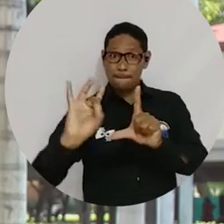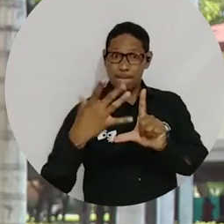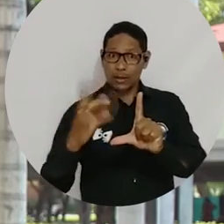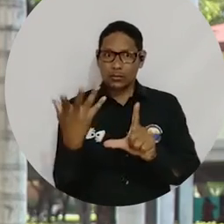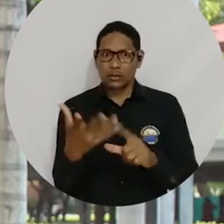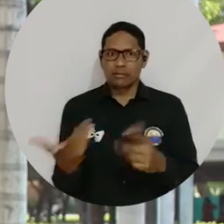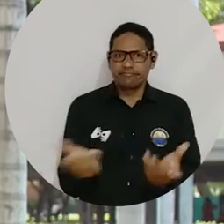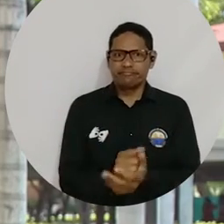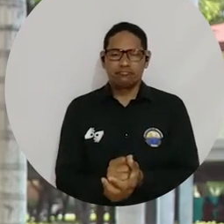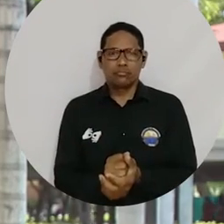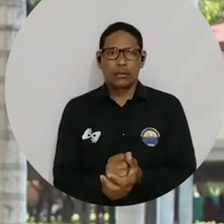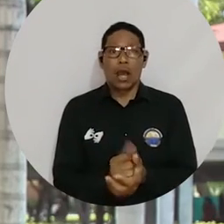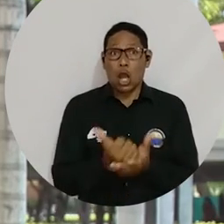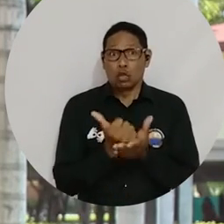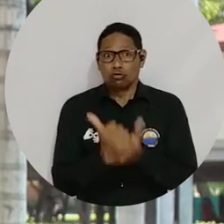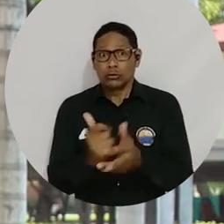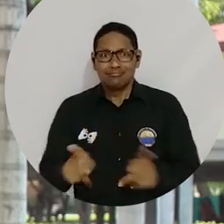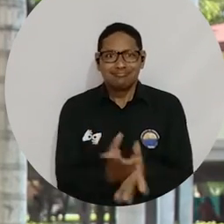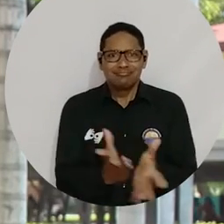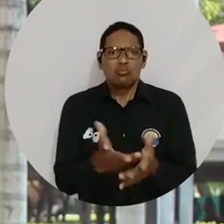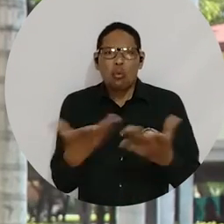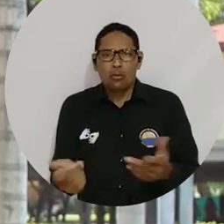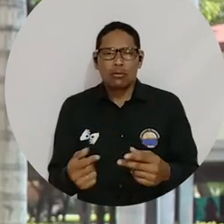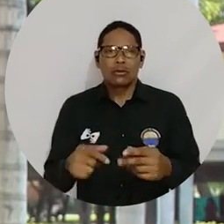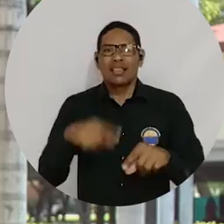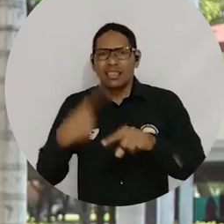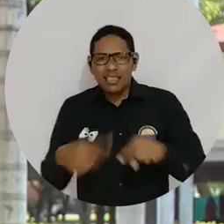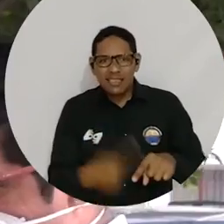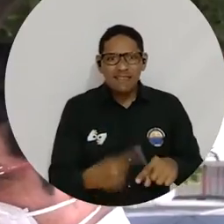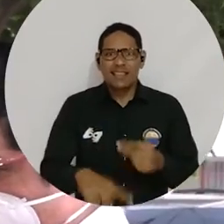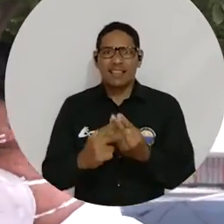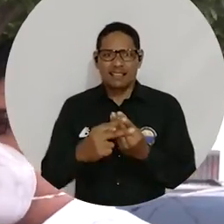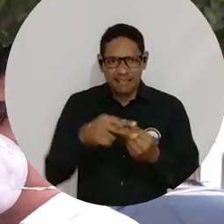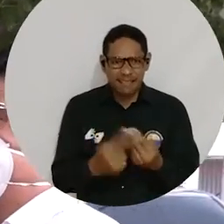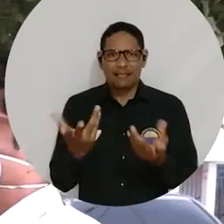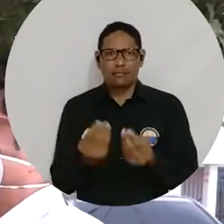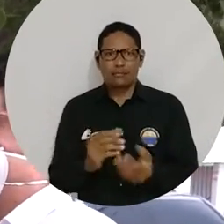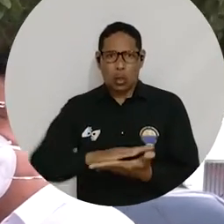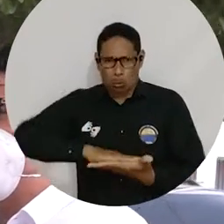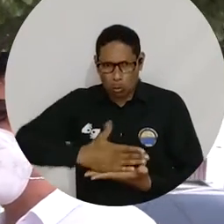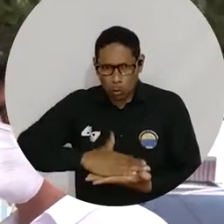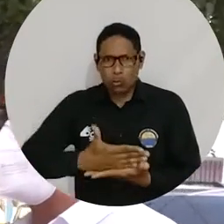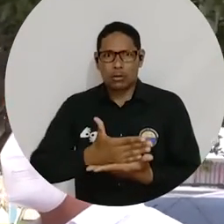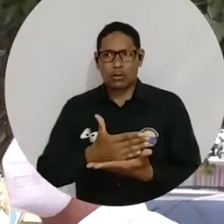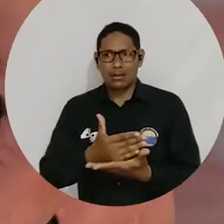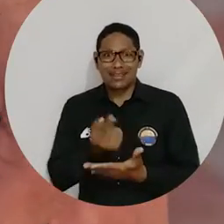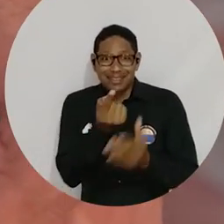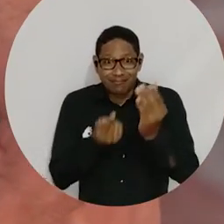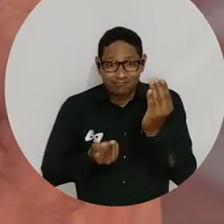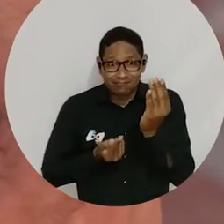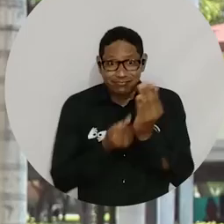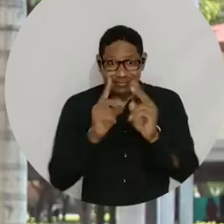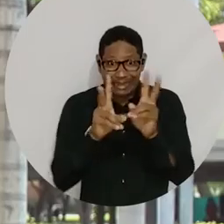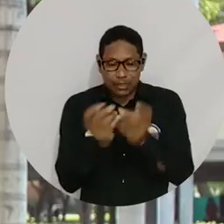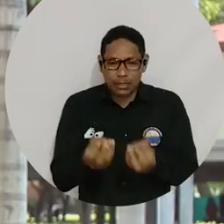incluye facilitarle a los estudiantes, por supuesto, sus herramientas tecnológicas como darles computadores y SIM card e internet,